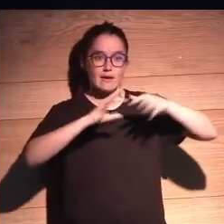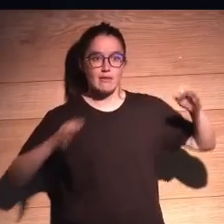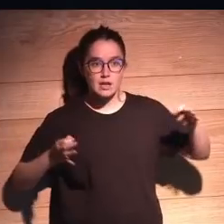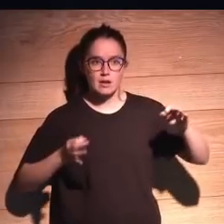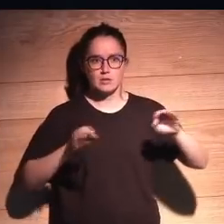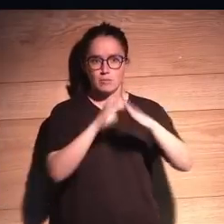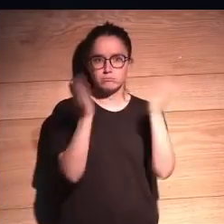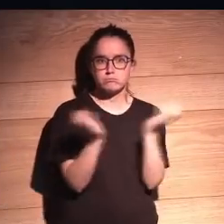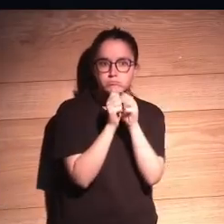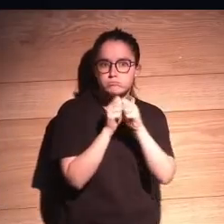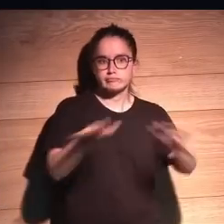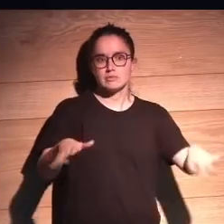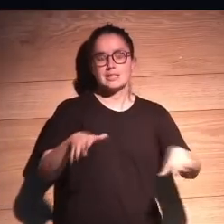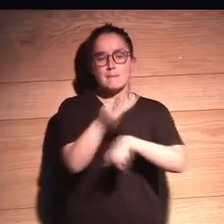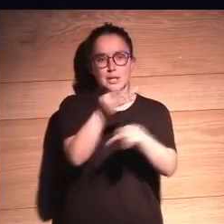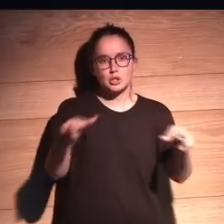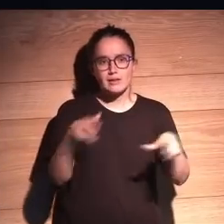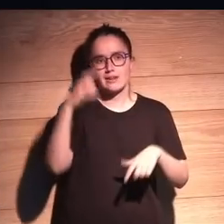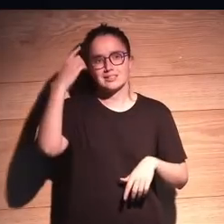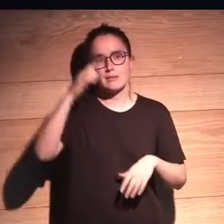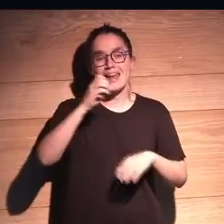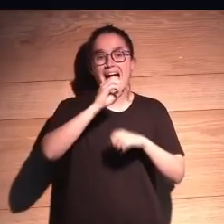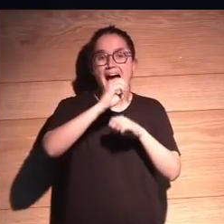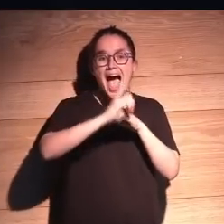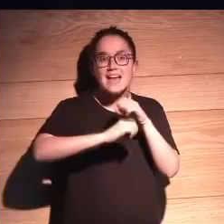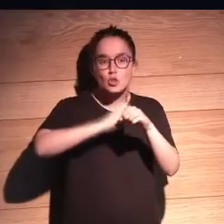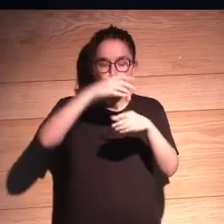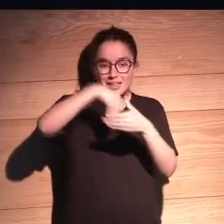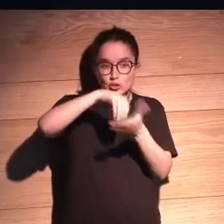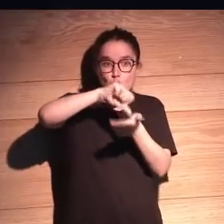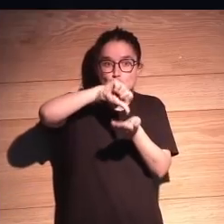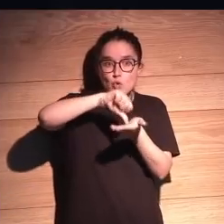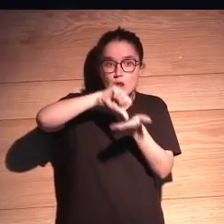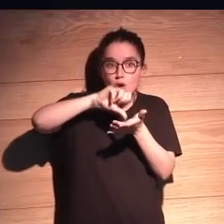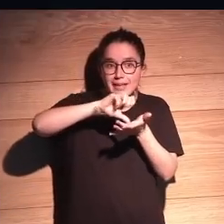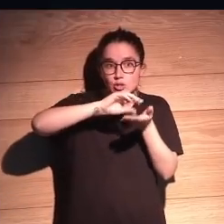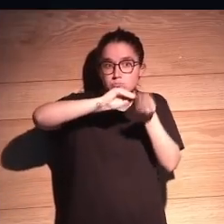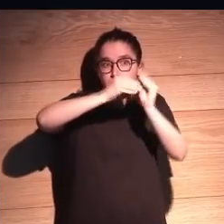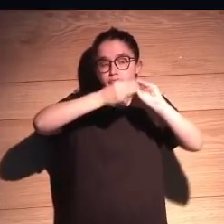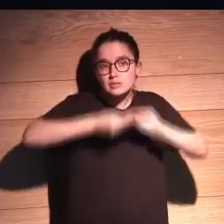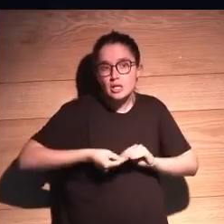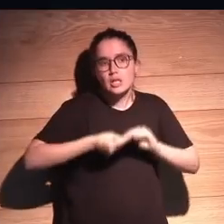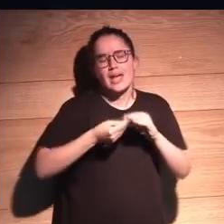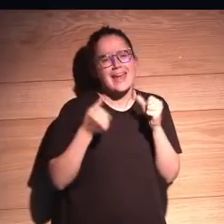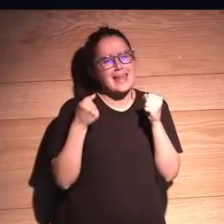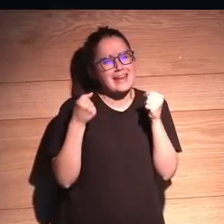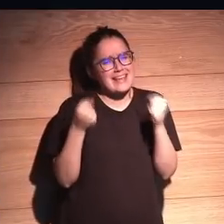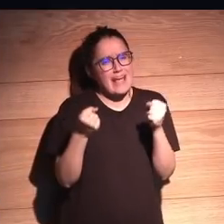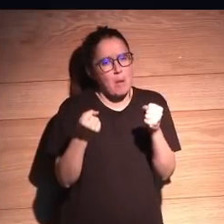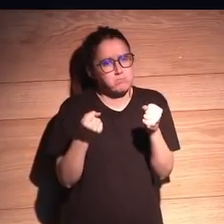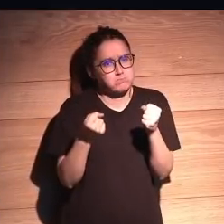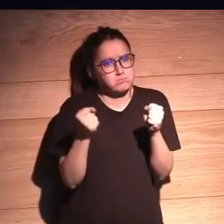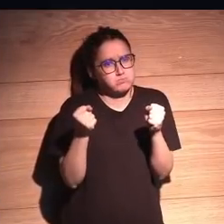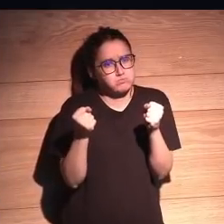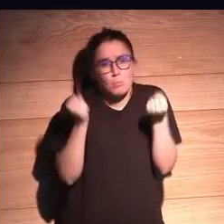en el mundo, y todo el mundo ya sabía que el átomo tenía un núcleo y que ese núcleo ligado encerraba una cantidad de energía brutal.